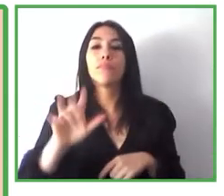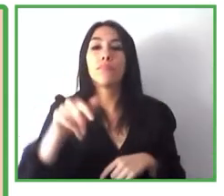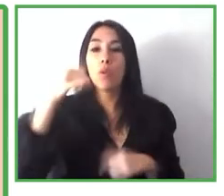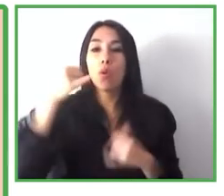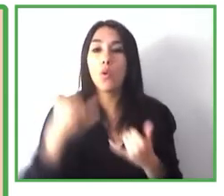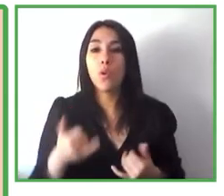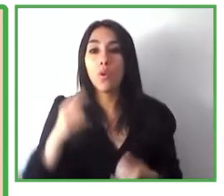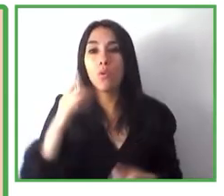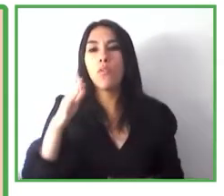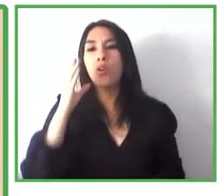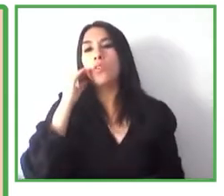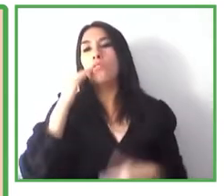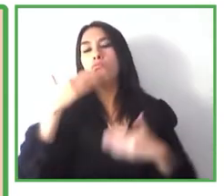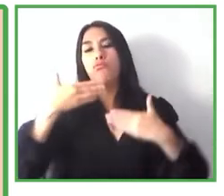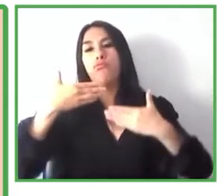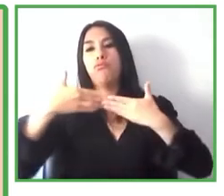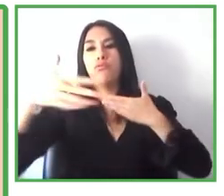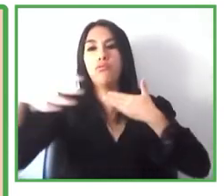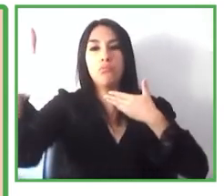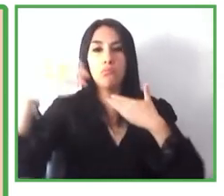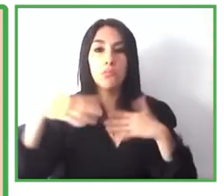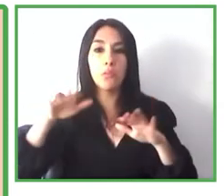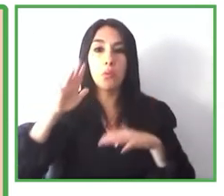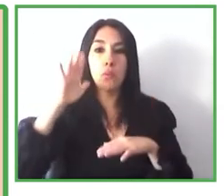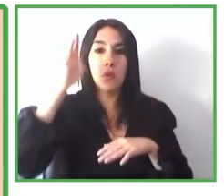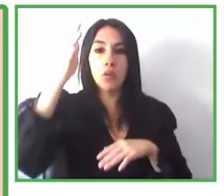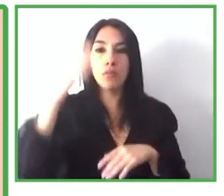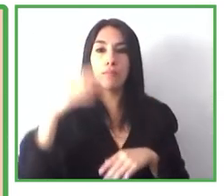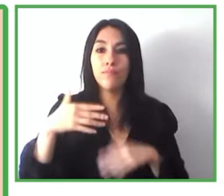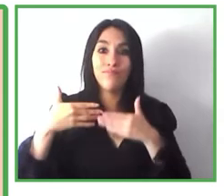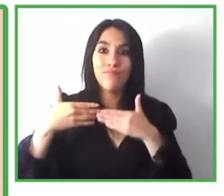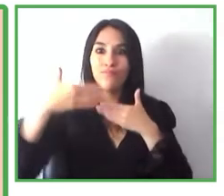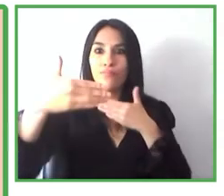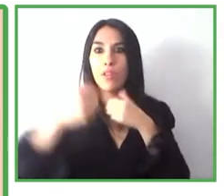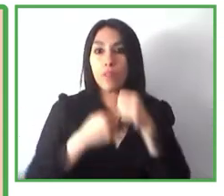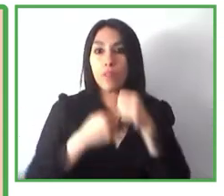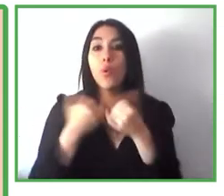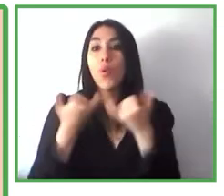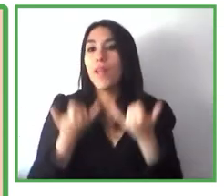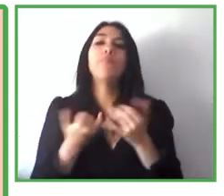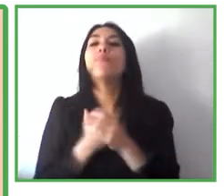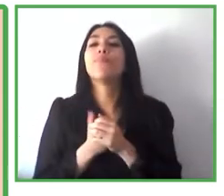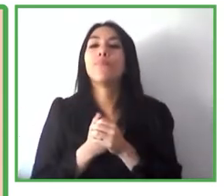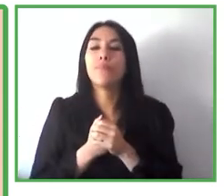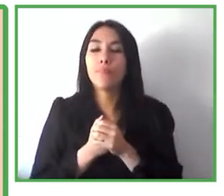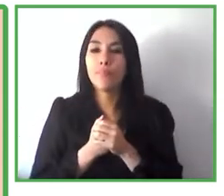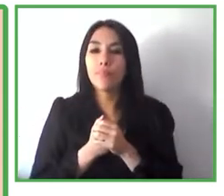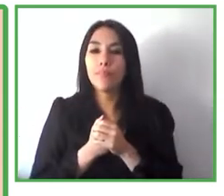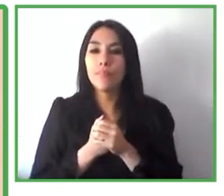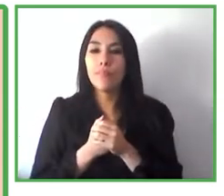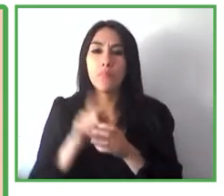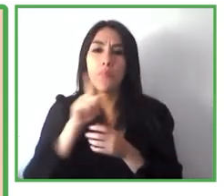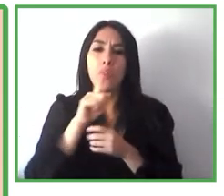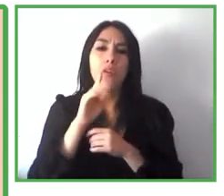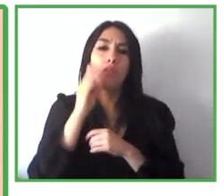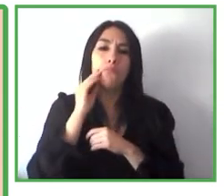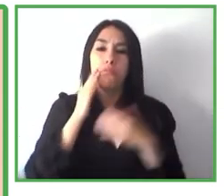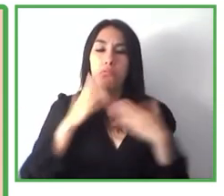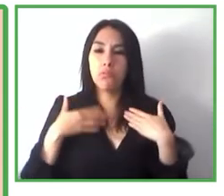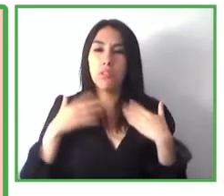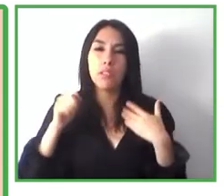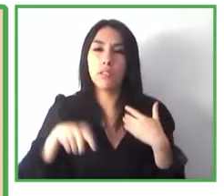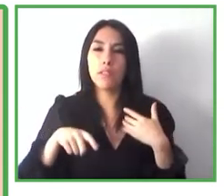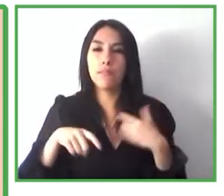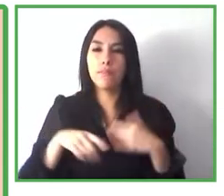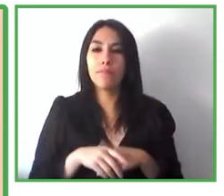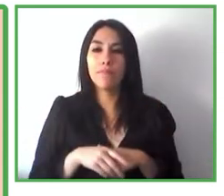próximos años muchas de estas tendencias como vais a ver relacionadas con la accesibilidad como he dicho antes el proceso no se detiene ahí sino que estamos